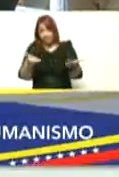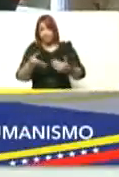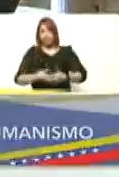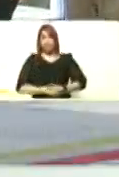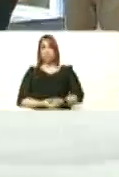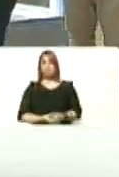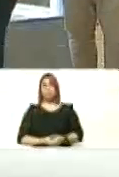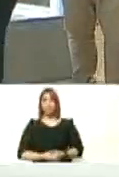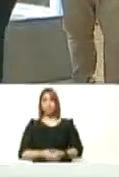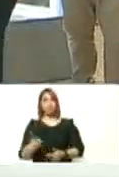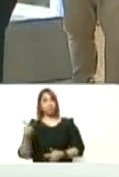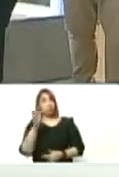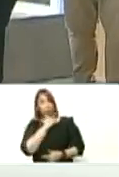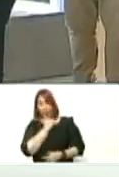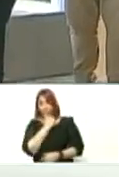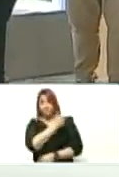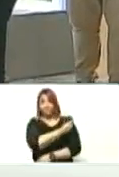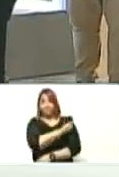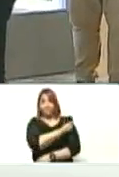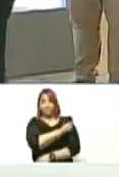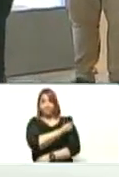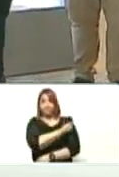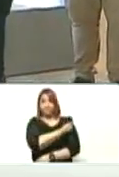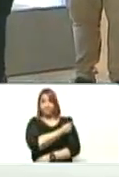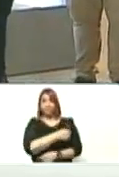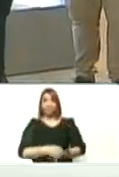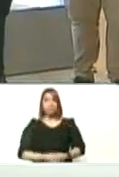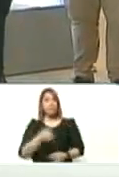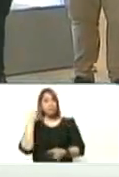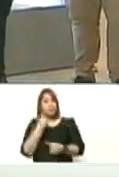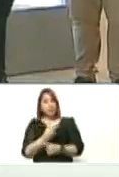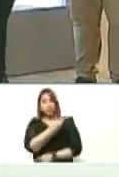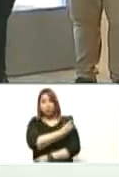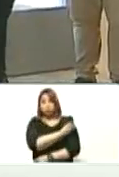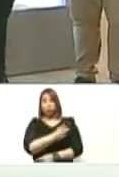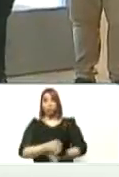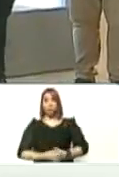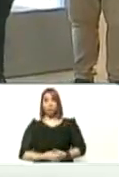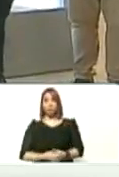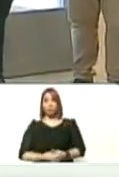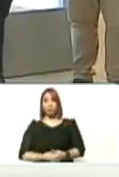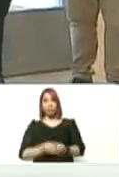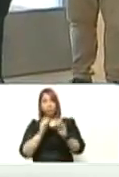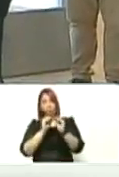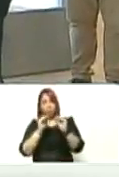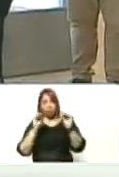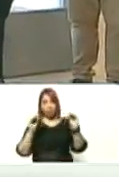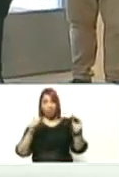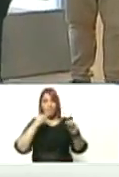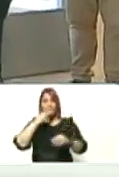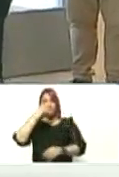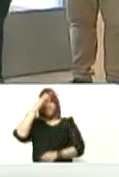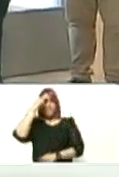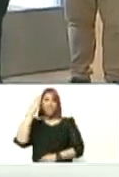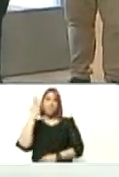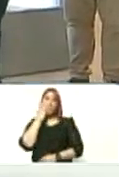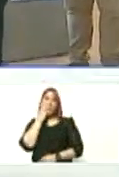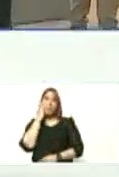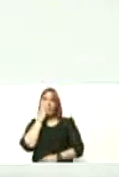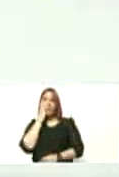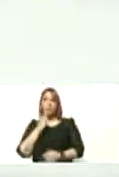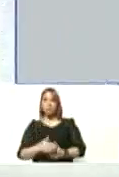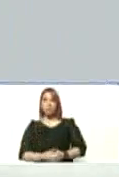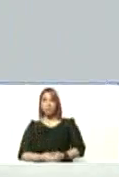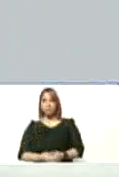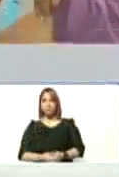no se ha puesto la vacuna póngasela le hago un llamado a los padres madres para